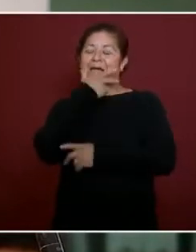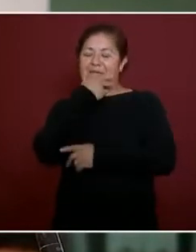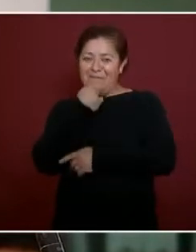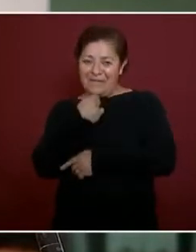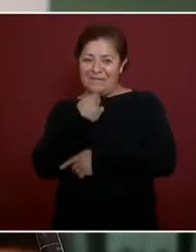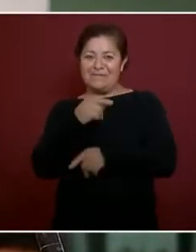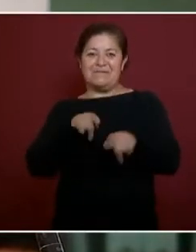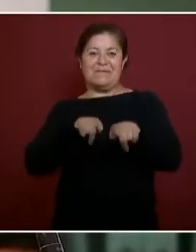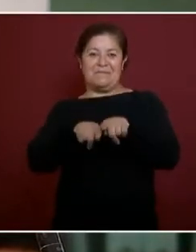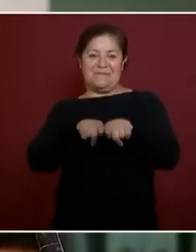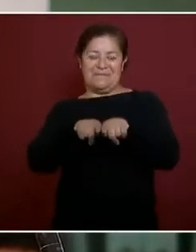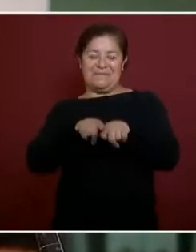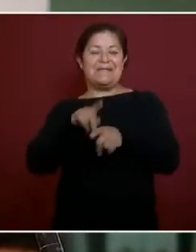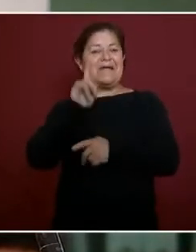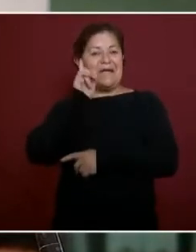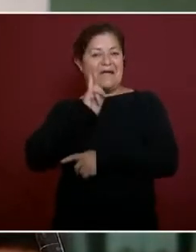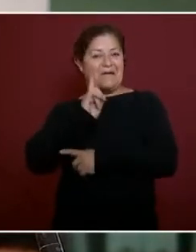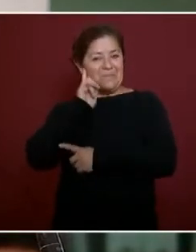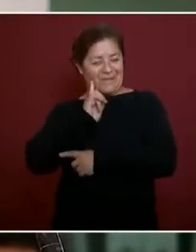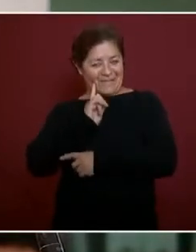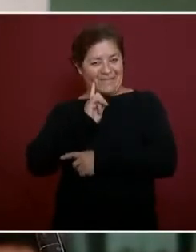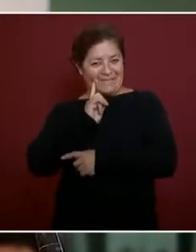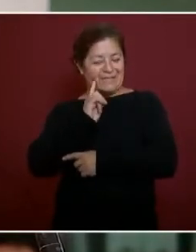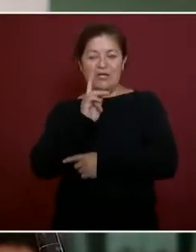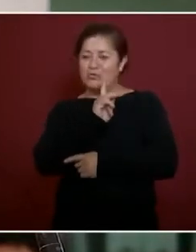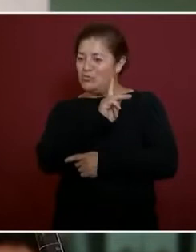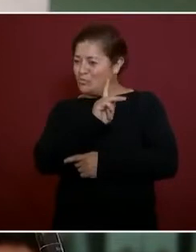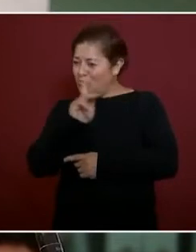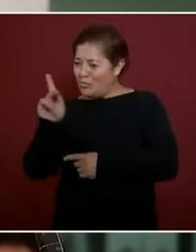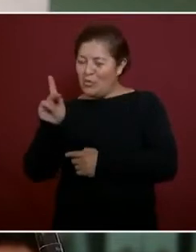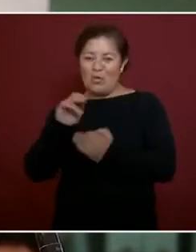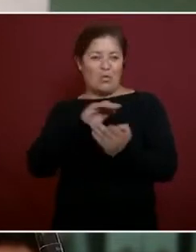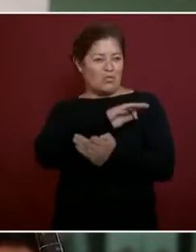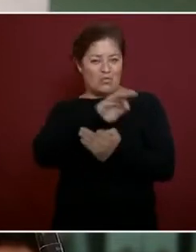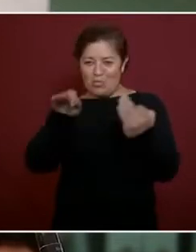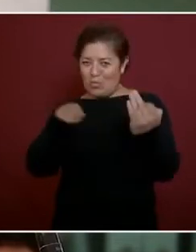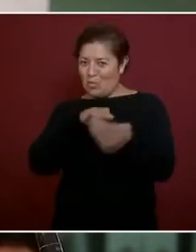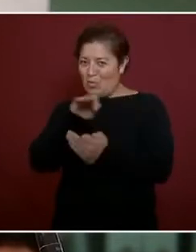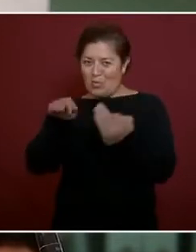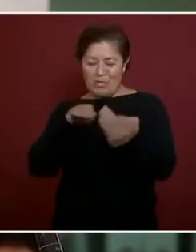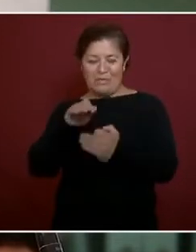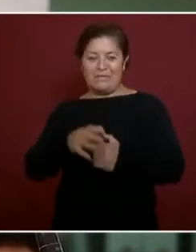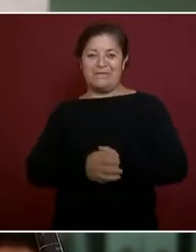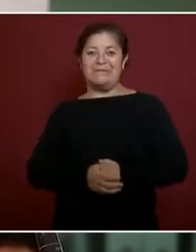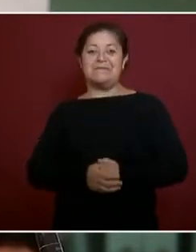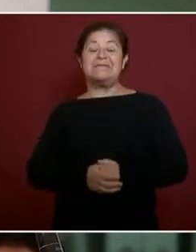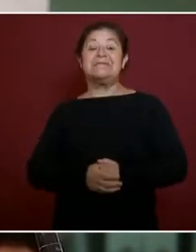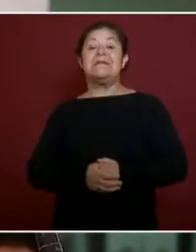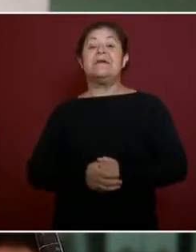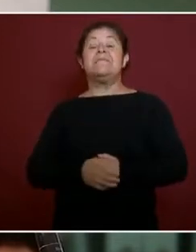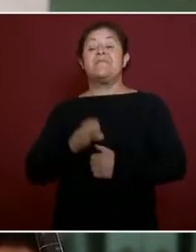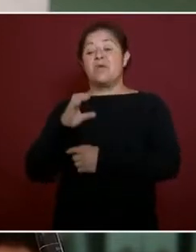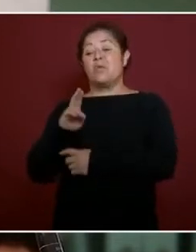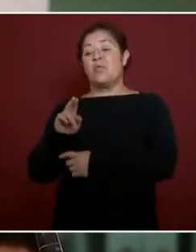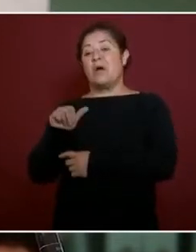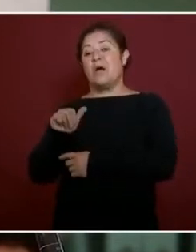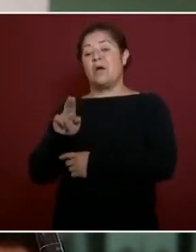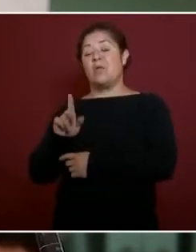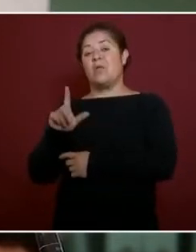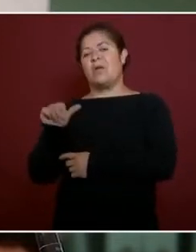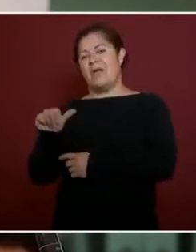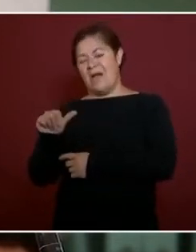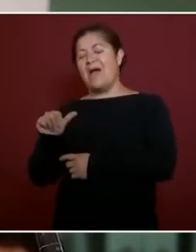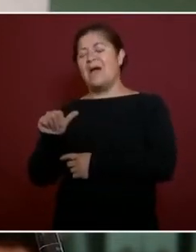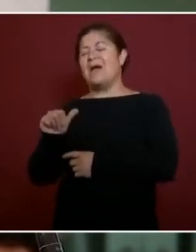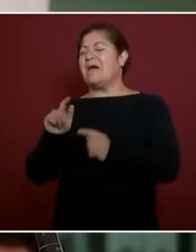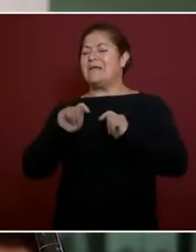de Coaula y de todo